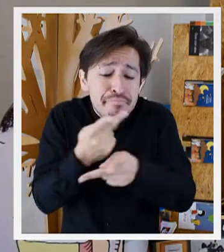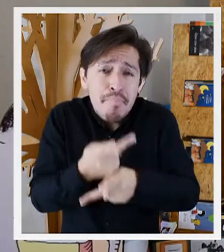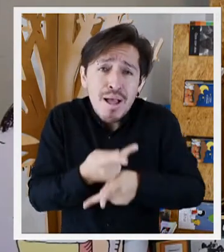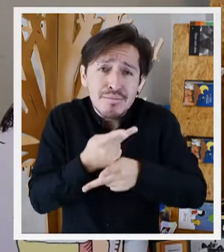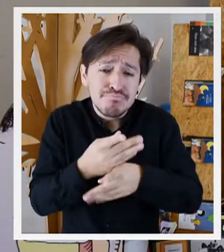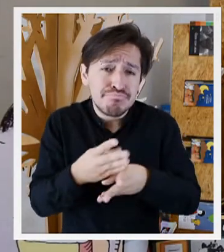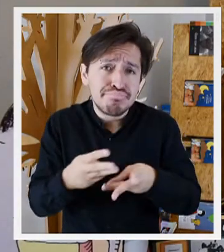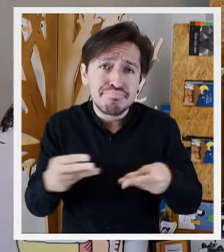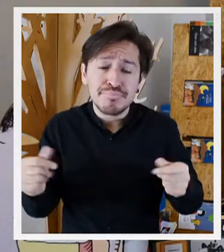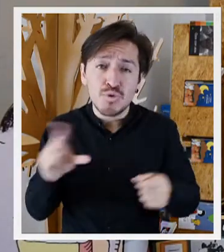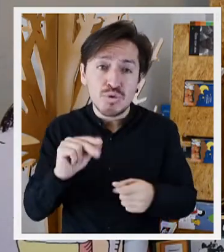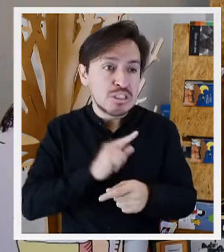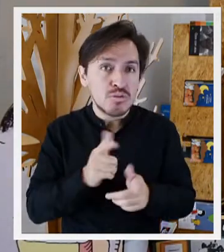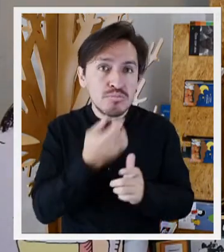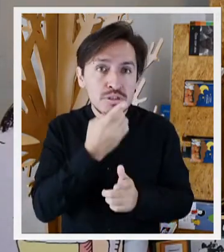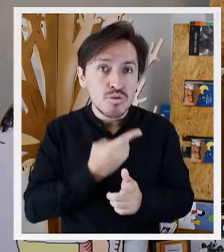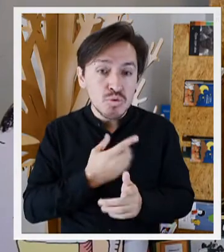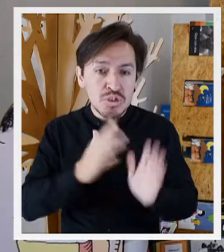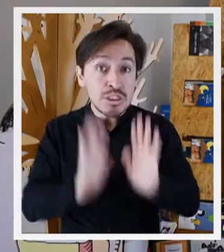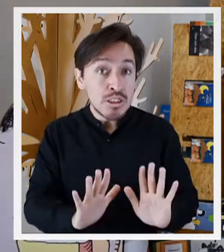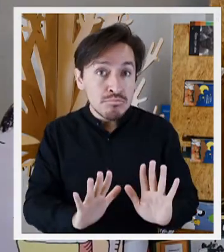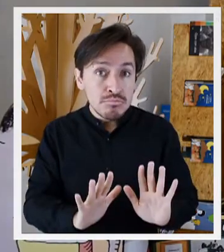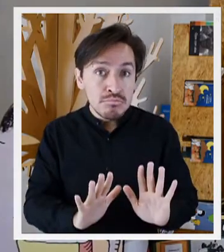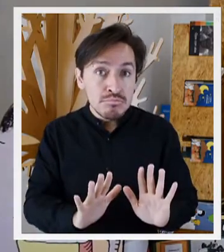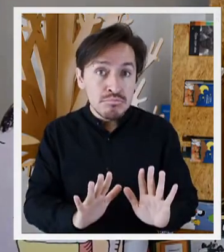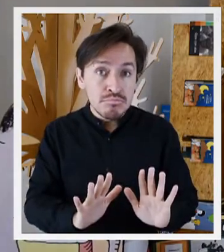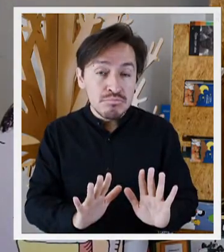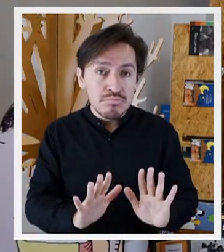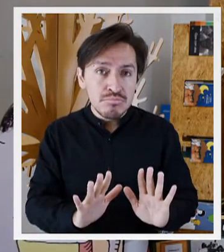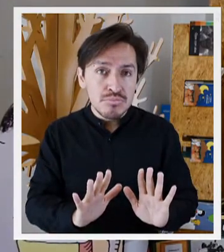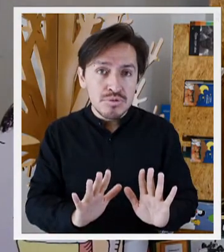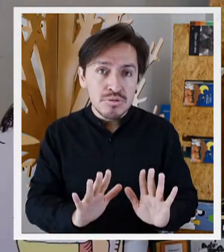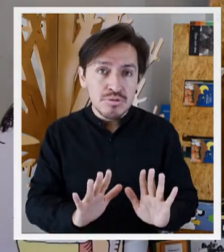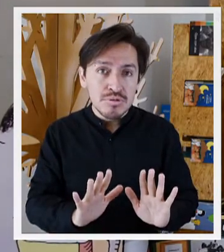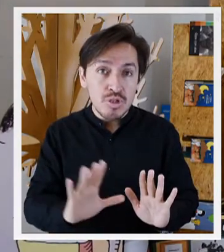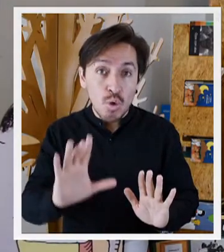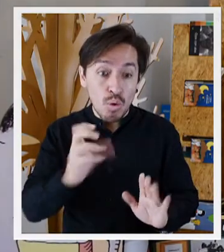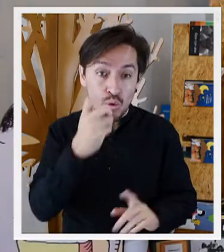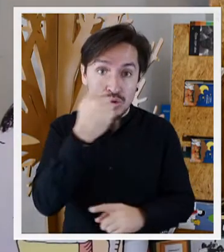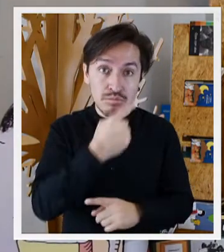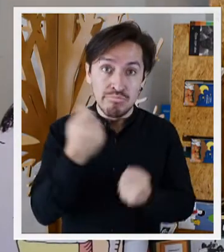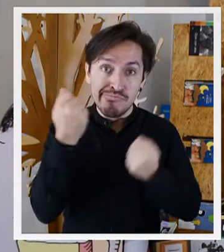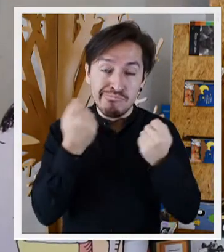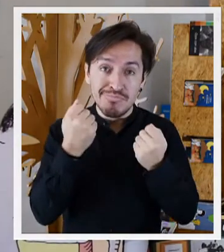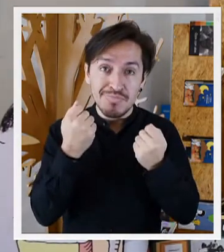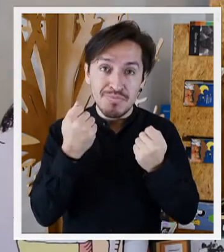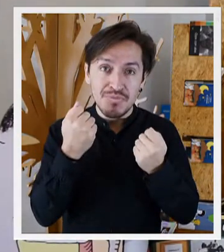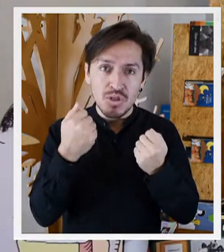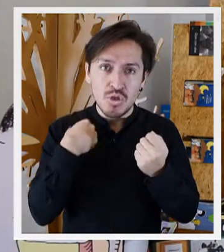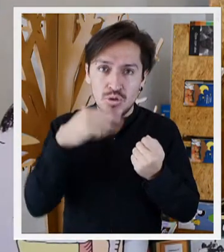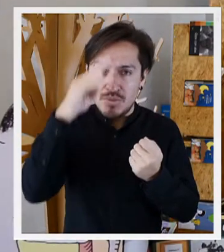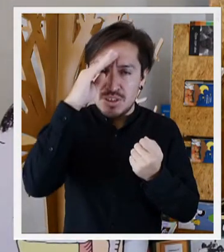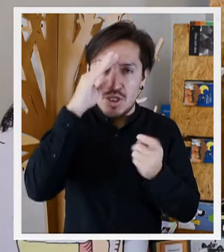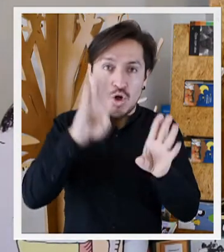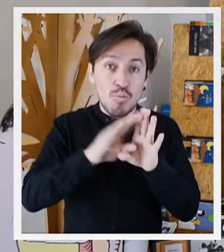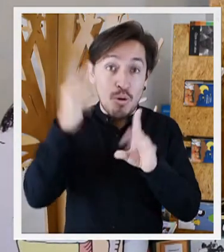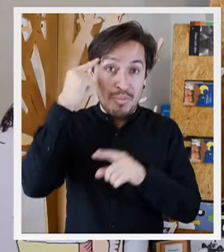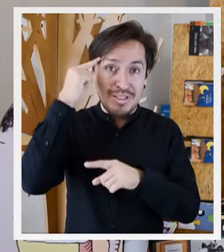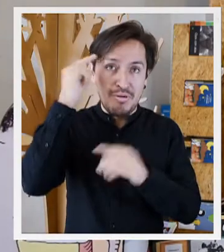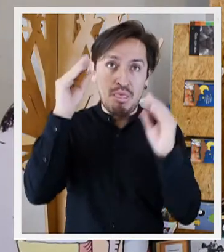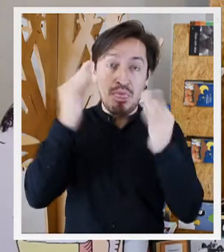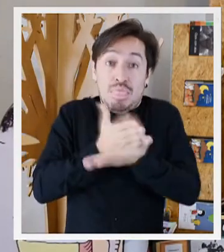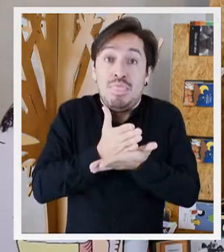sonriente, sin perder la paciencia, me dijo, ¡quieta! Y cuando hizo ese gesto, juraría